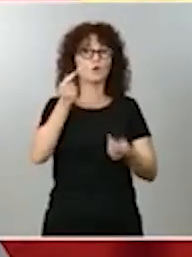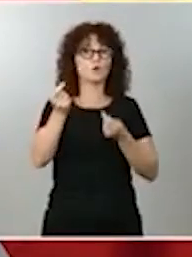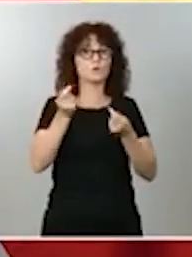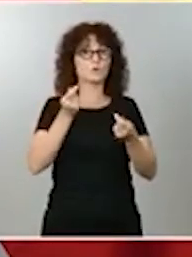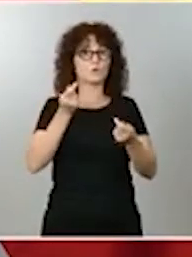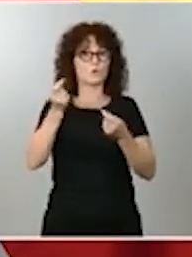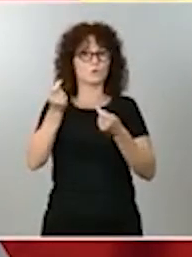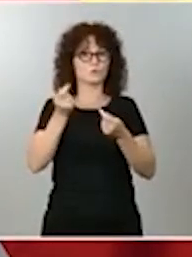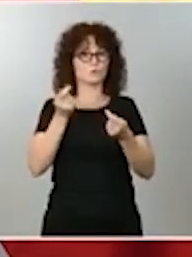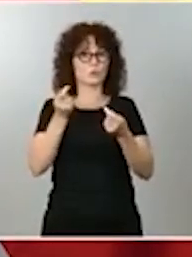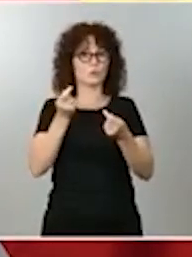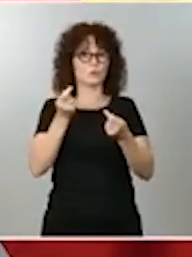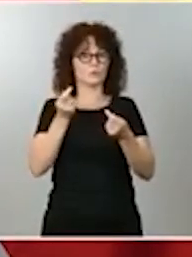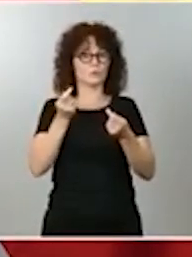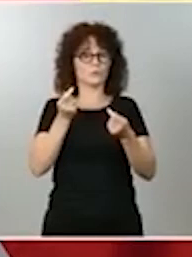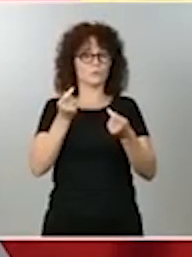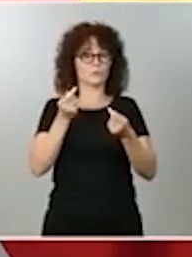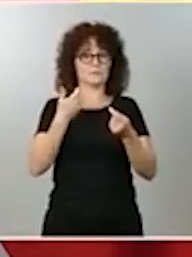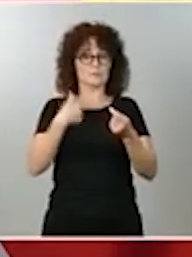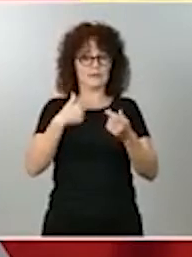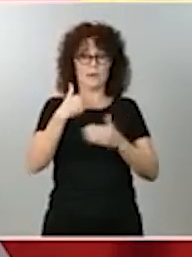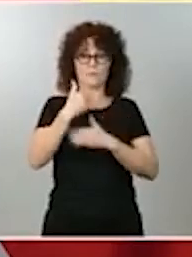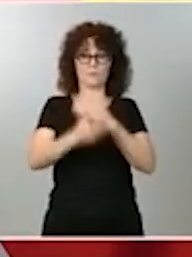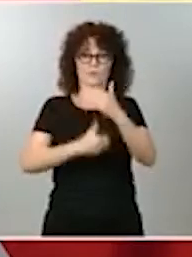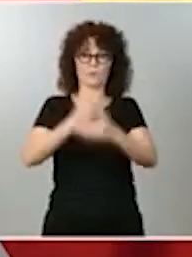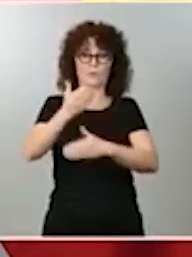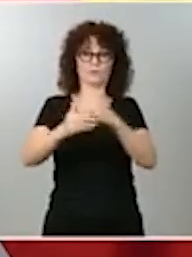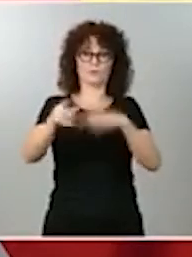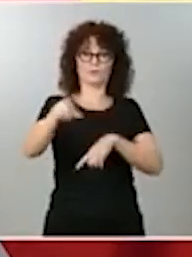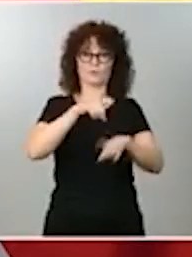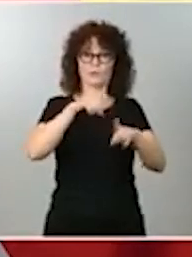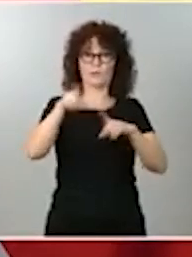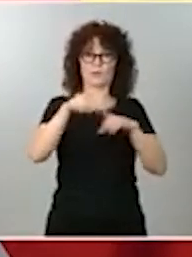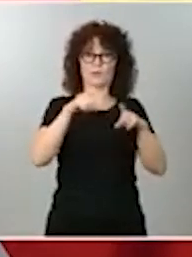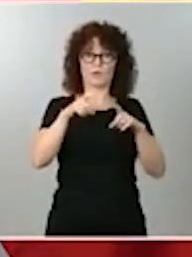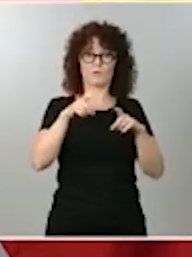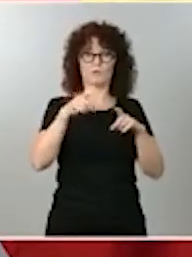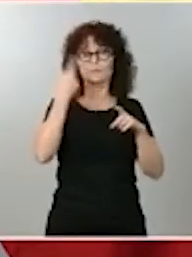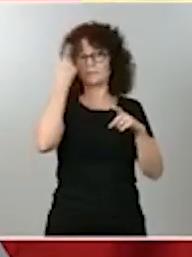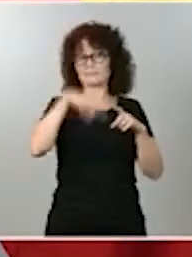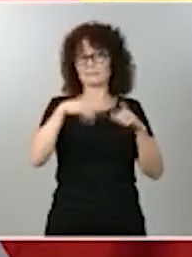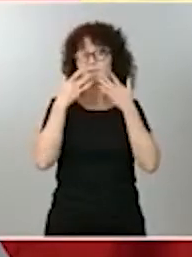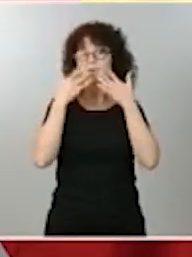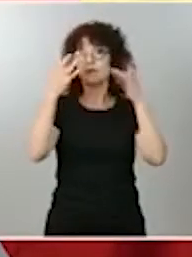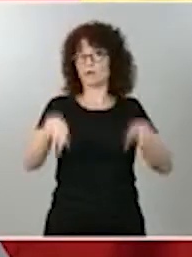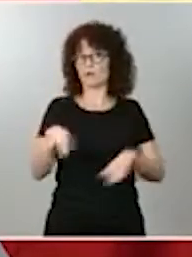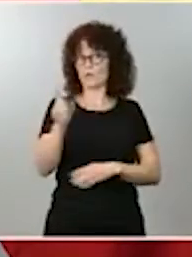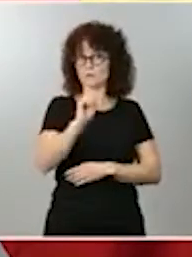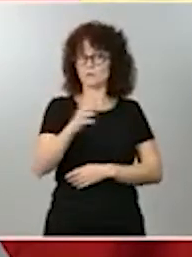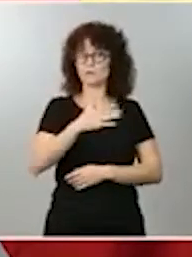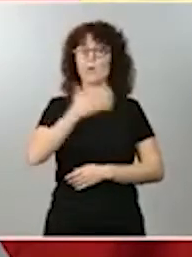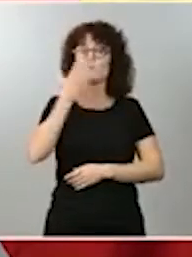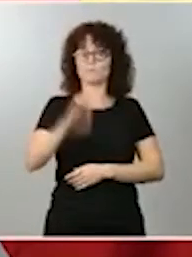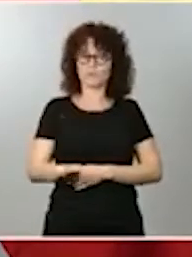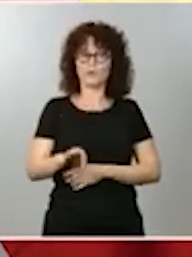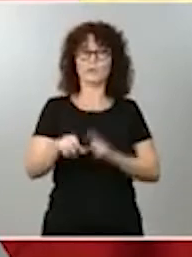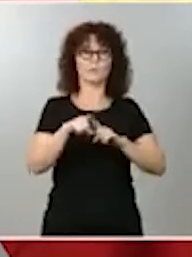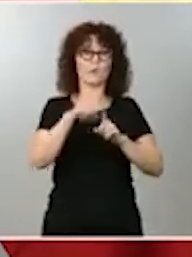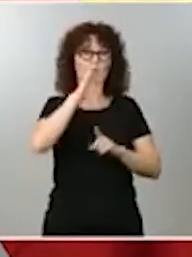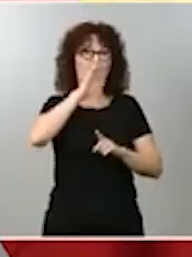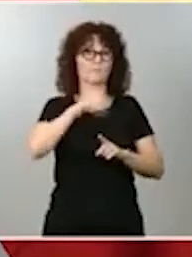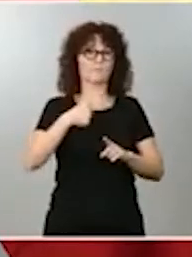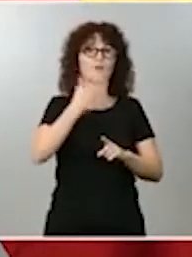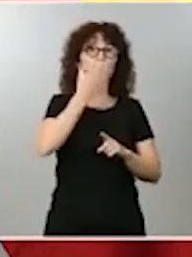una empresa, es decir, el proceso de selección que no es neutro, como saben, el acceso al mismo, todo lo contrario, pues desde el